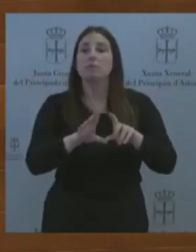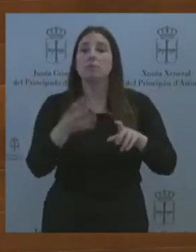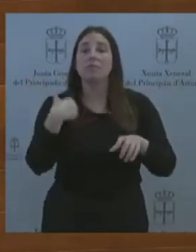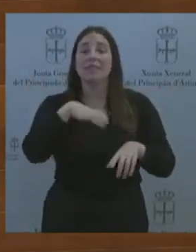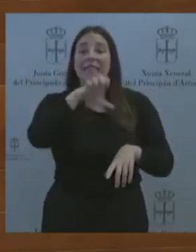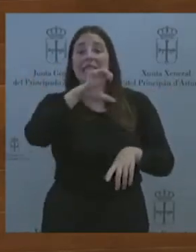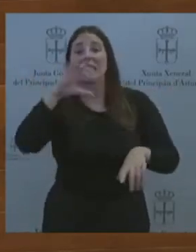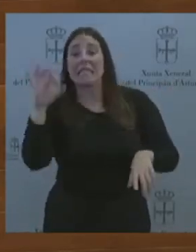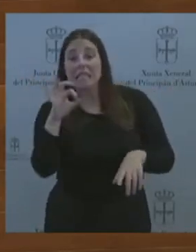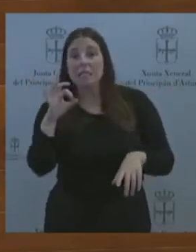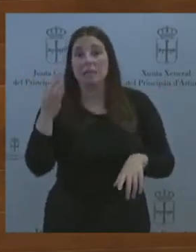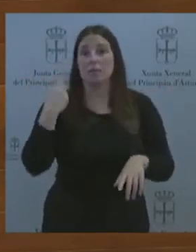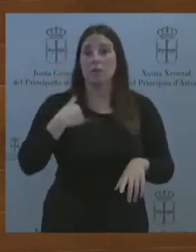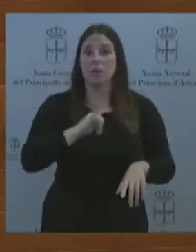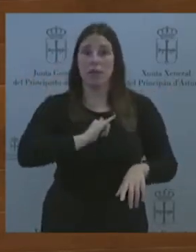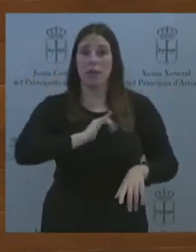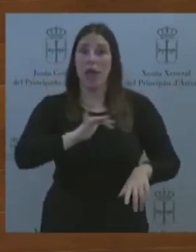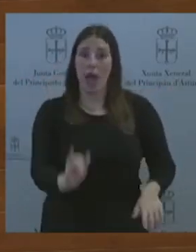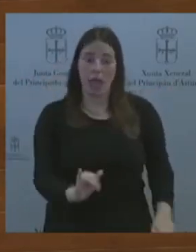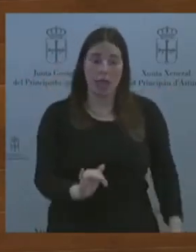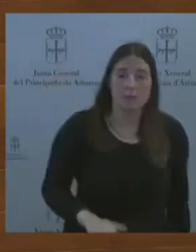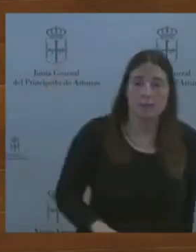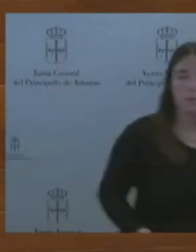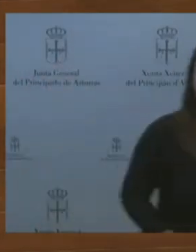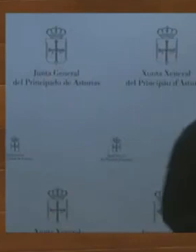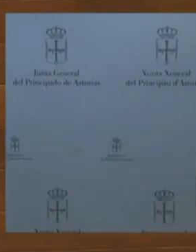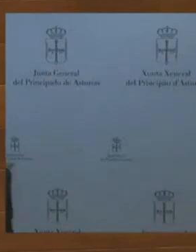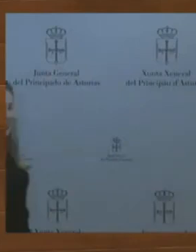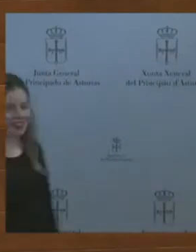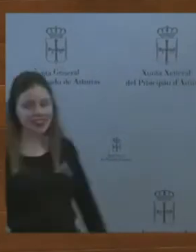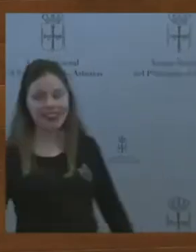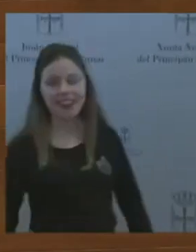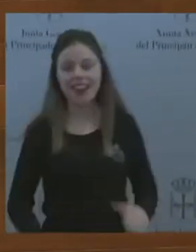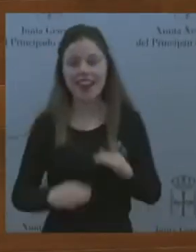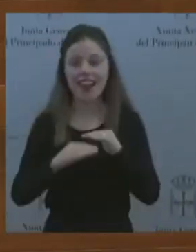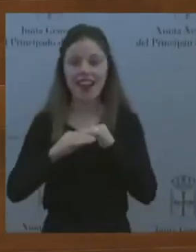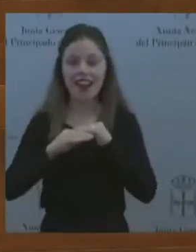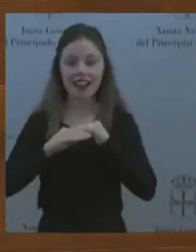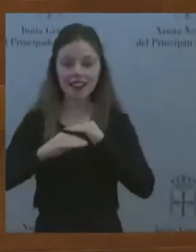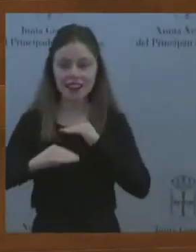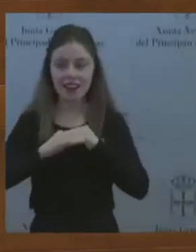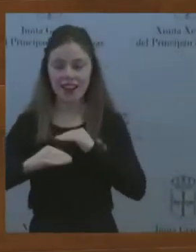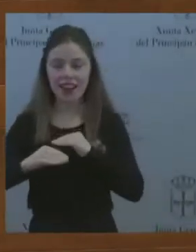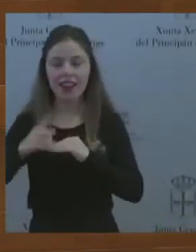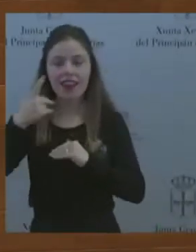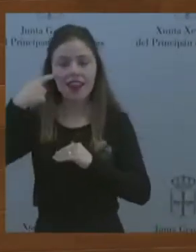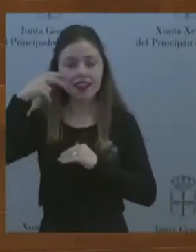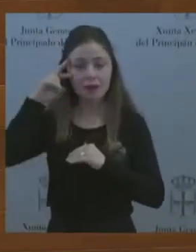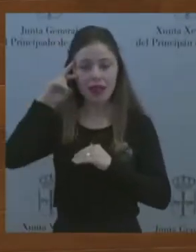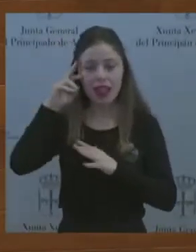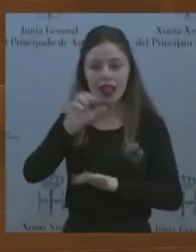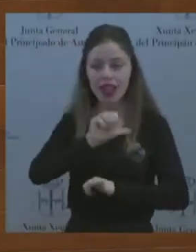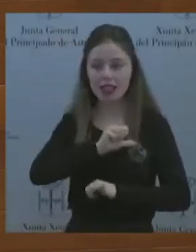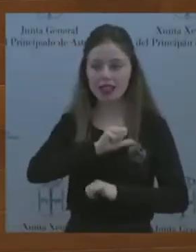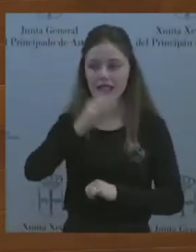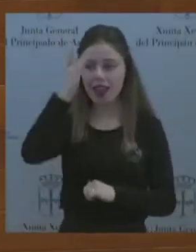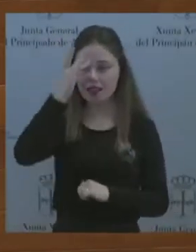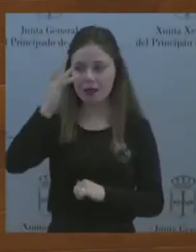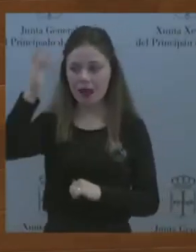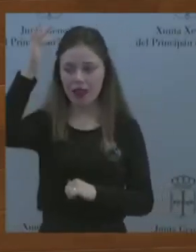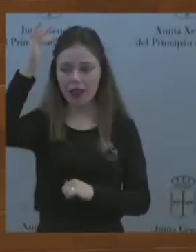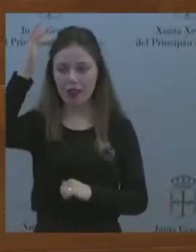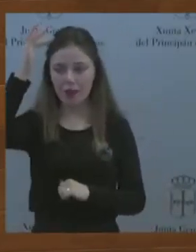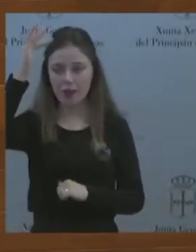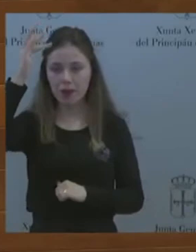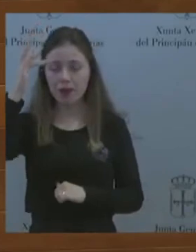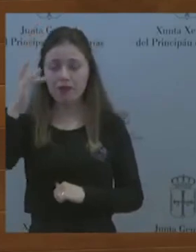que es estabilidad, experiencia y esperanza. Pues mire, esa estabilidad es tramposa